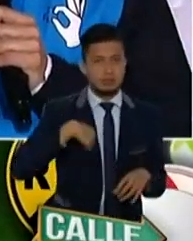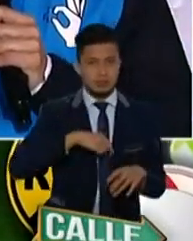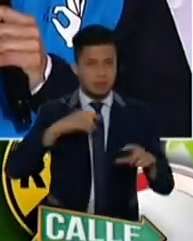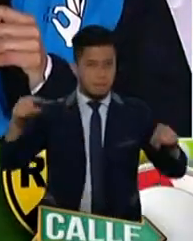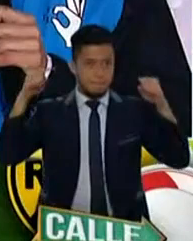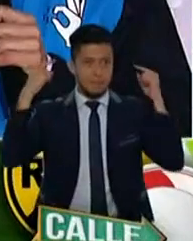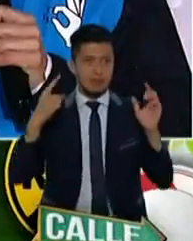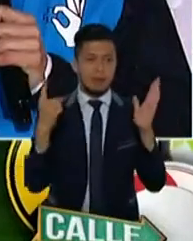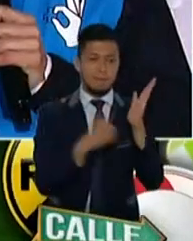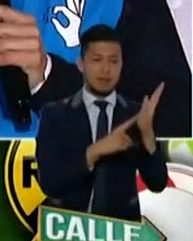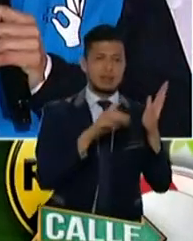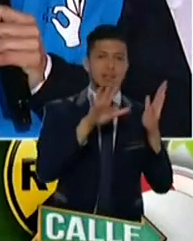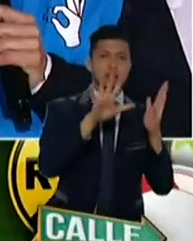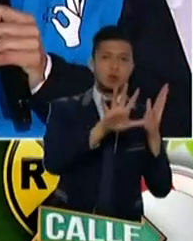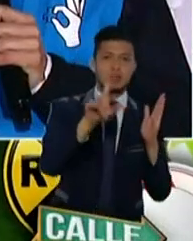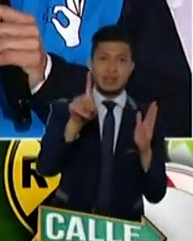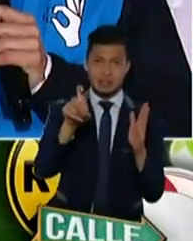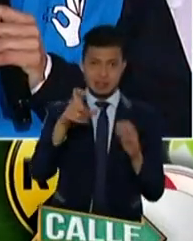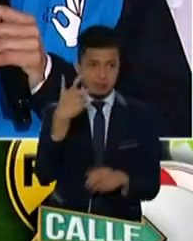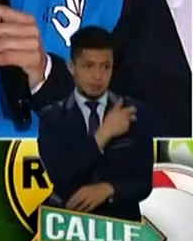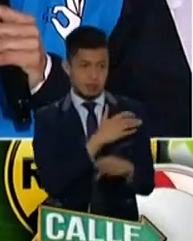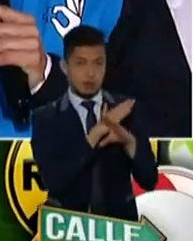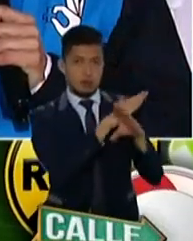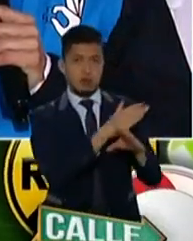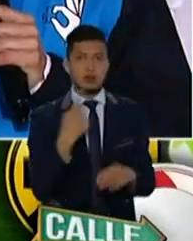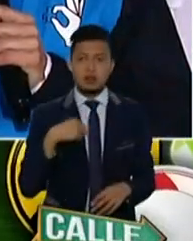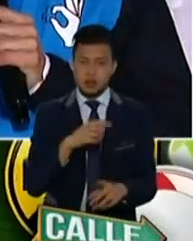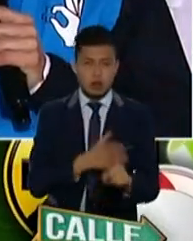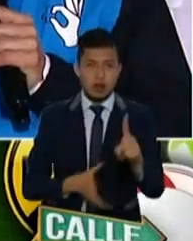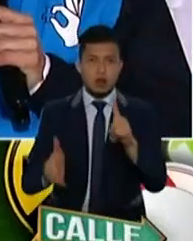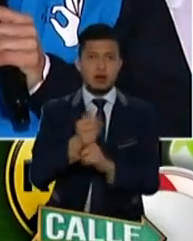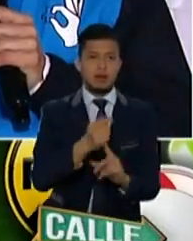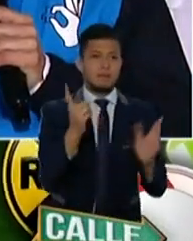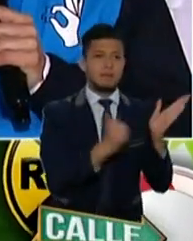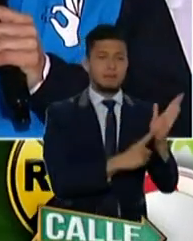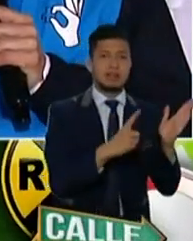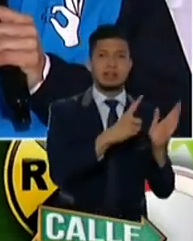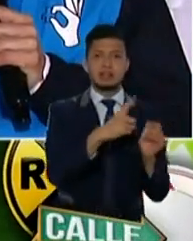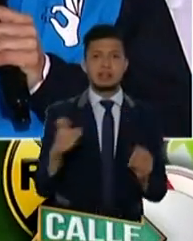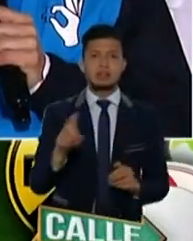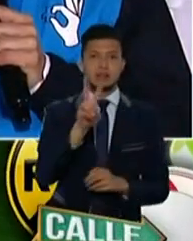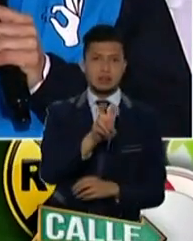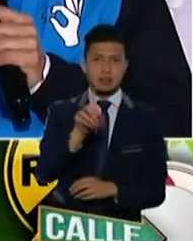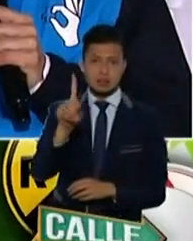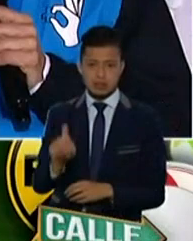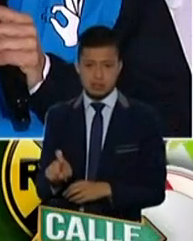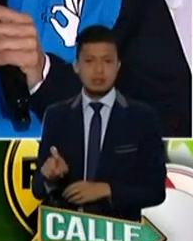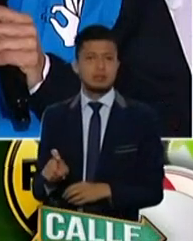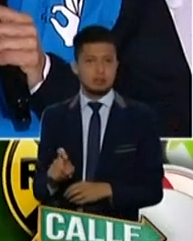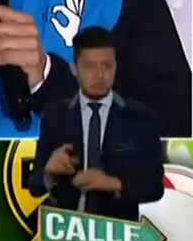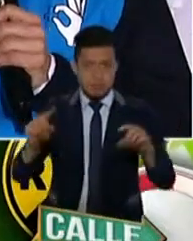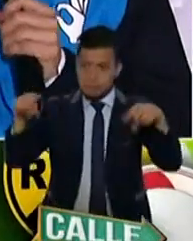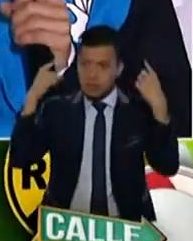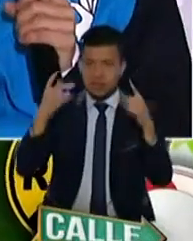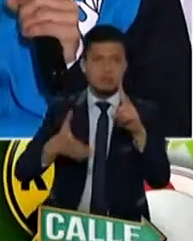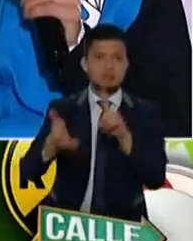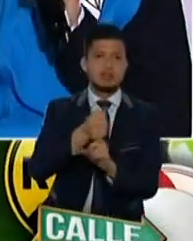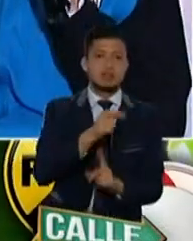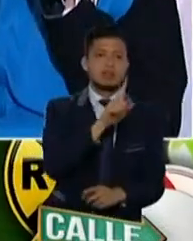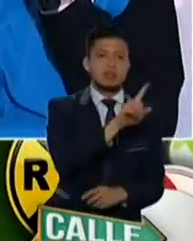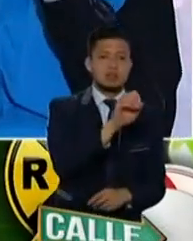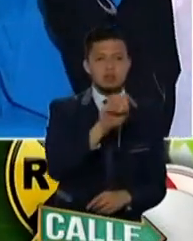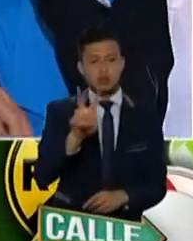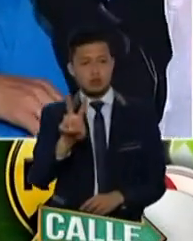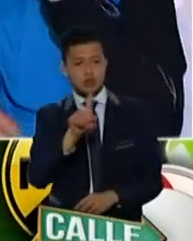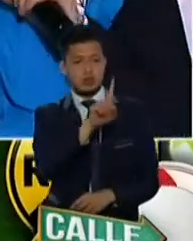cincuenta y seis vacunados y logramos mil ciento setenta y seis, o sea, cumplimos el ciento dos, ciento tres por